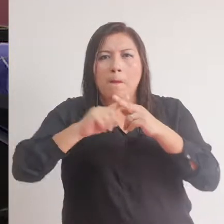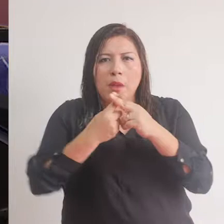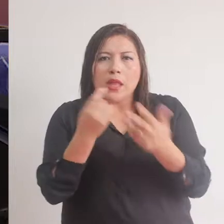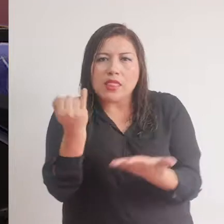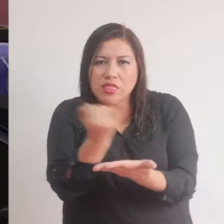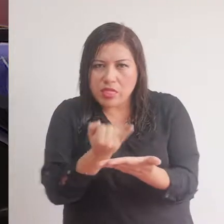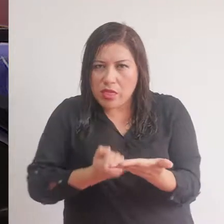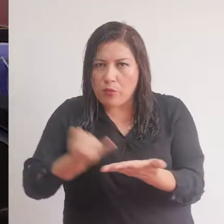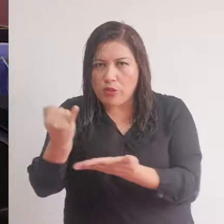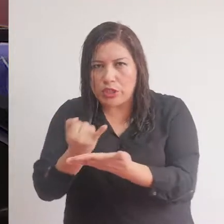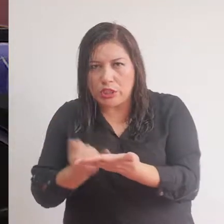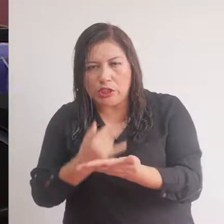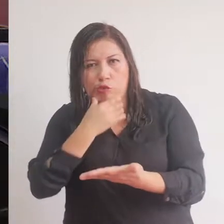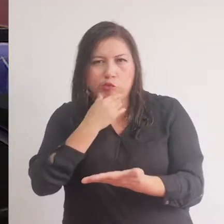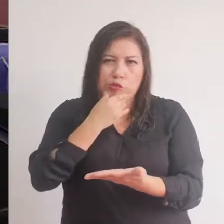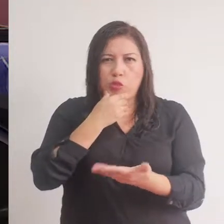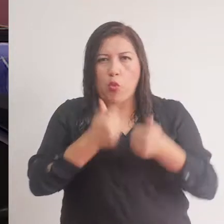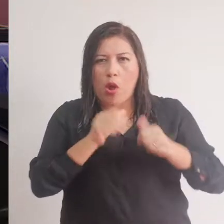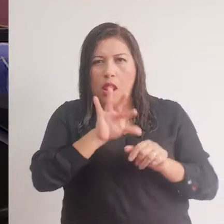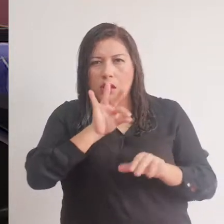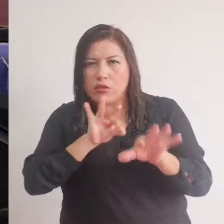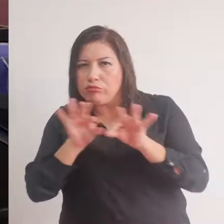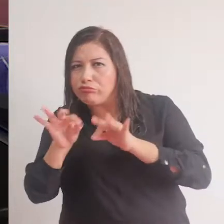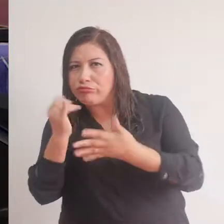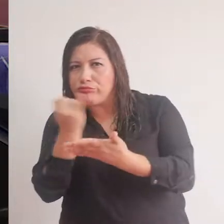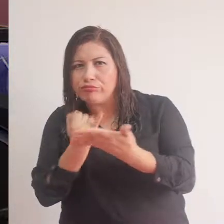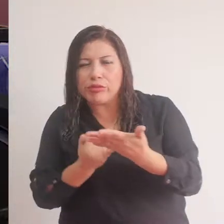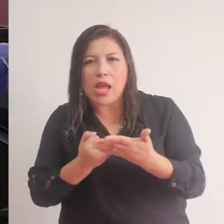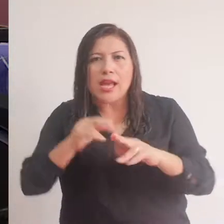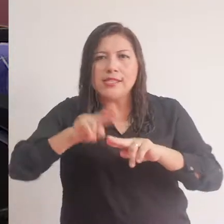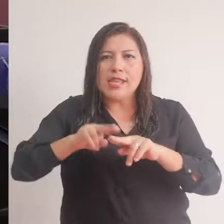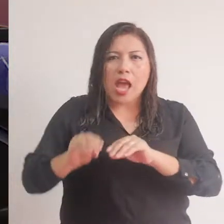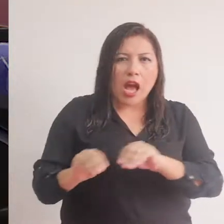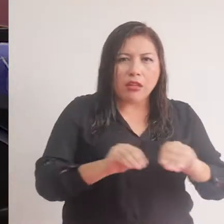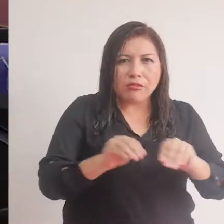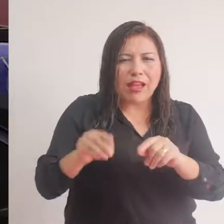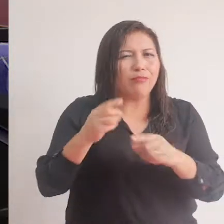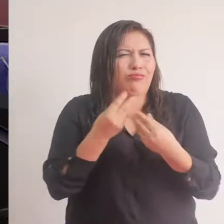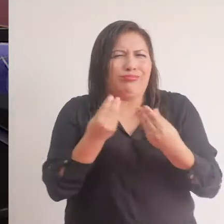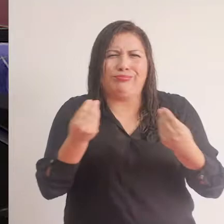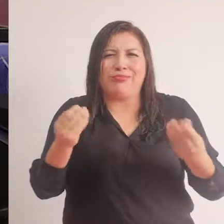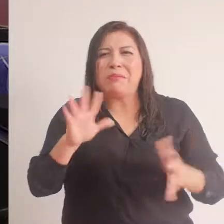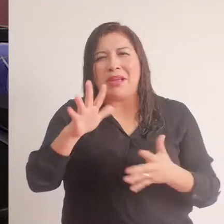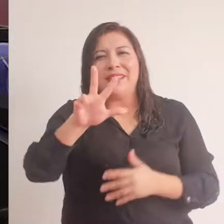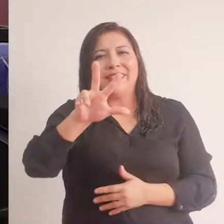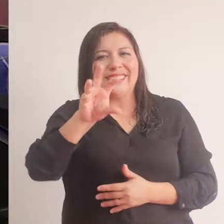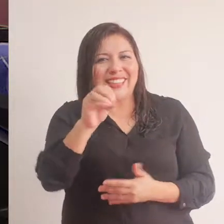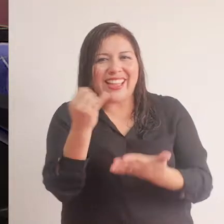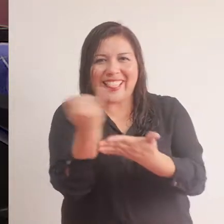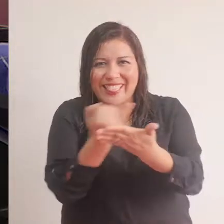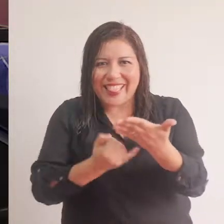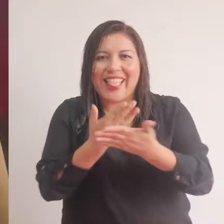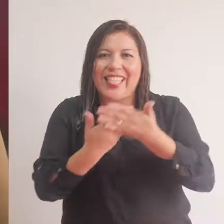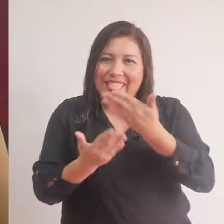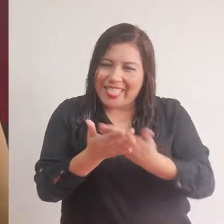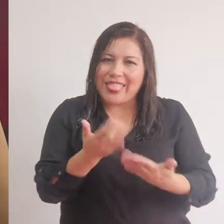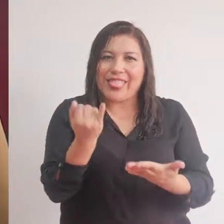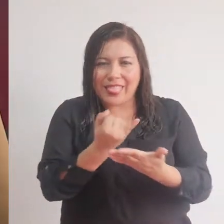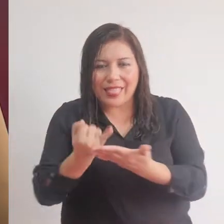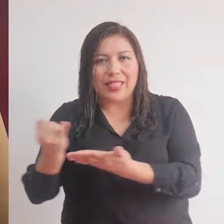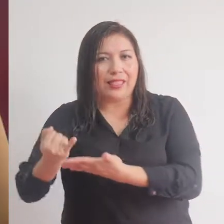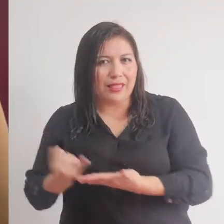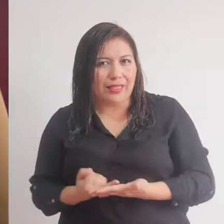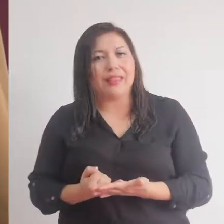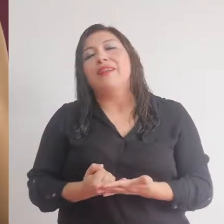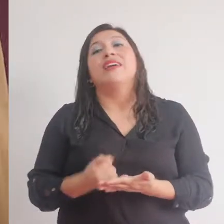haciendo bocetos de cuál sería la mejor opción de silla andador. Hicimos cantidad de bocetos, creo que hicimos 30 dibujos a